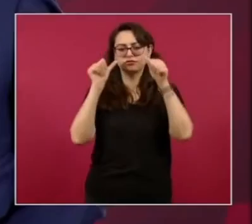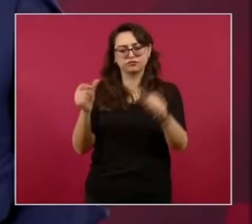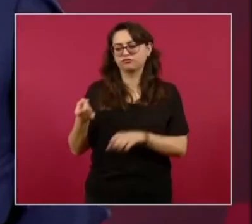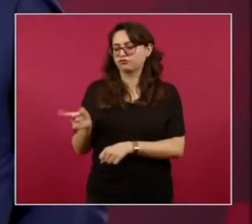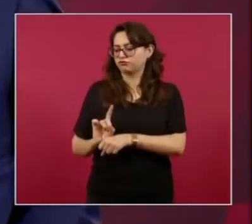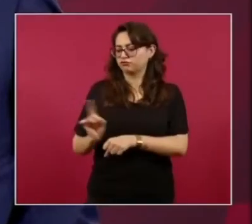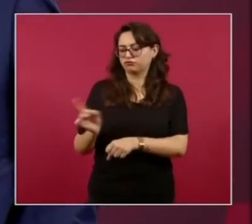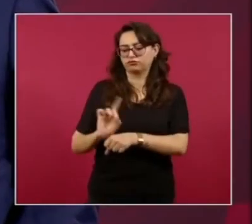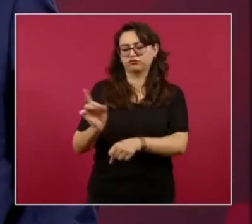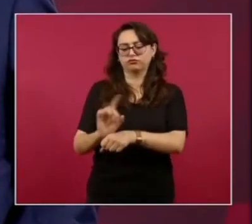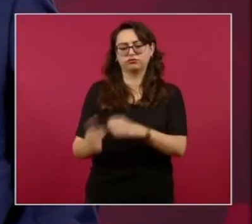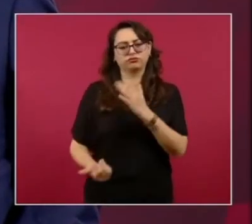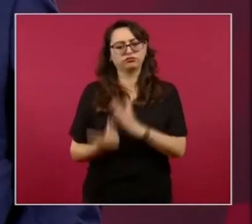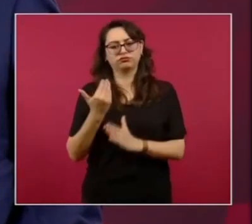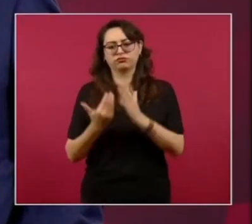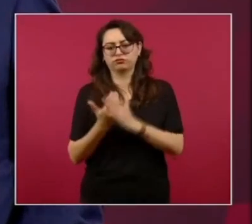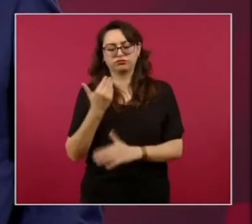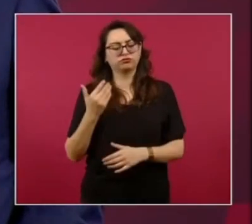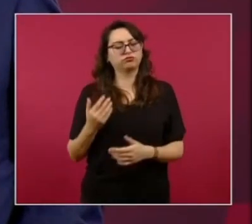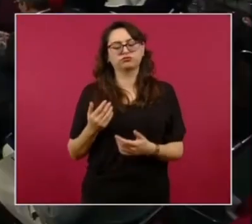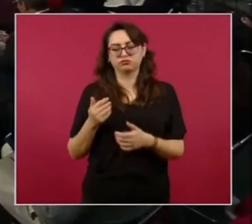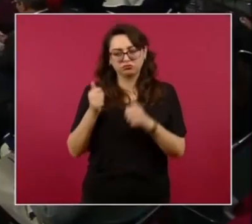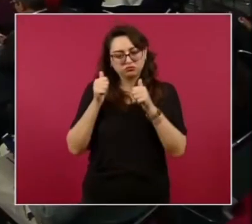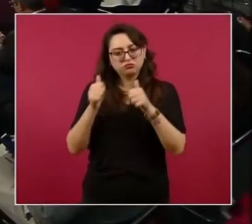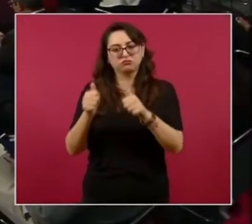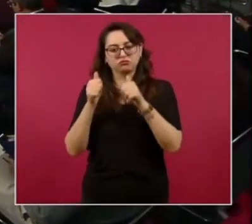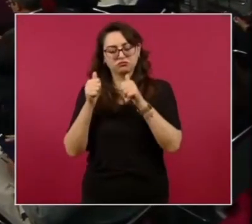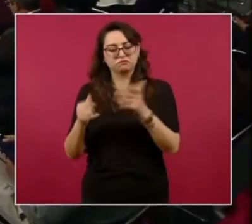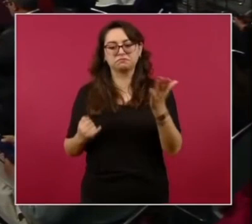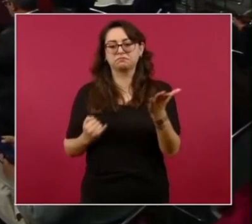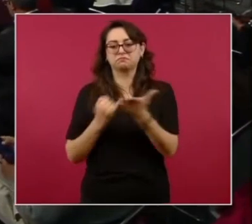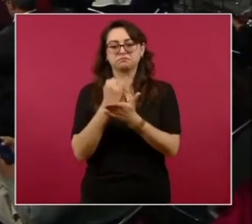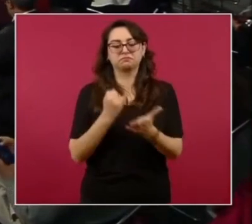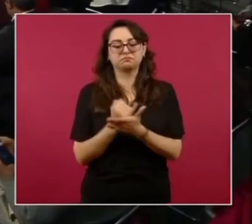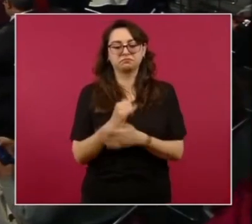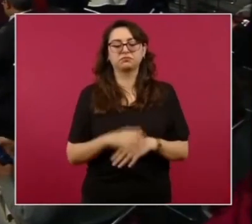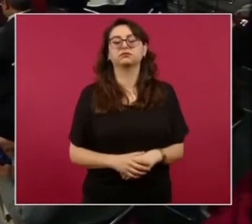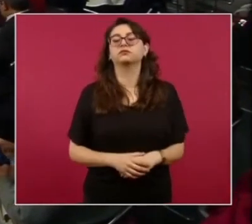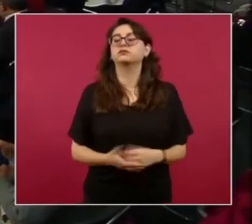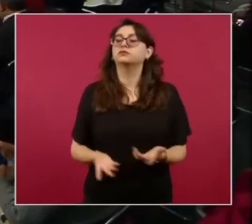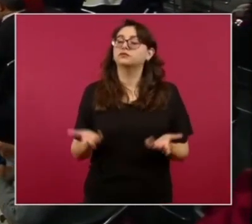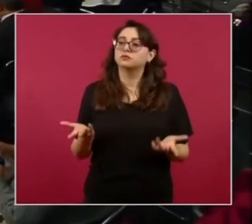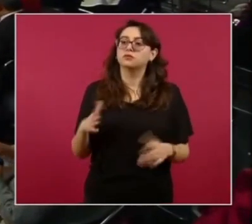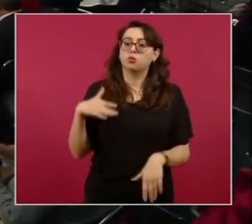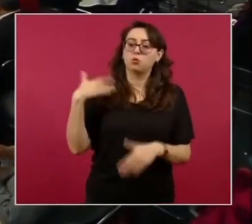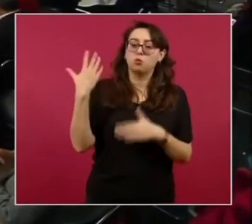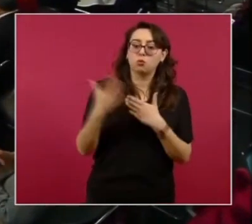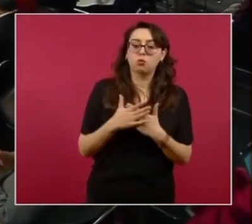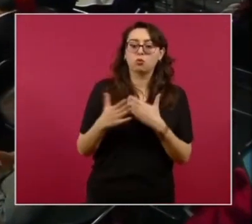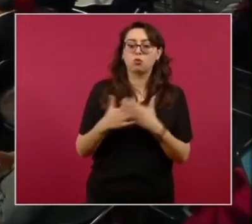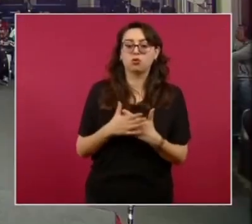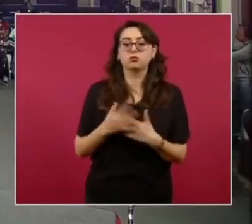Amigos y amigas que tengan excelente día, esto está pasando en la mañanera, valiente reportero, las